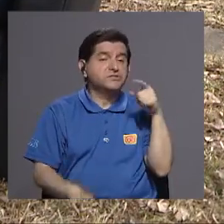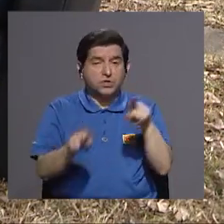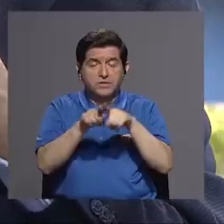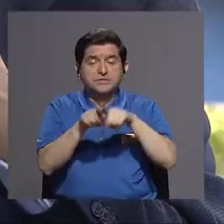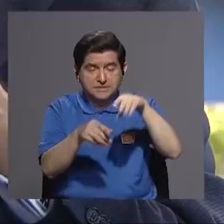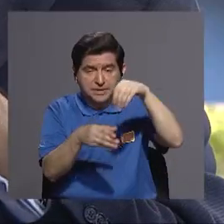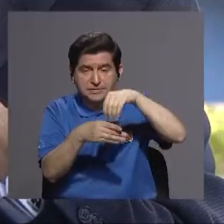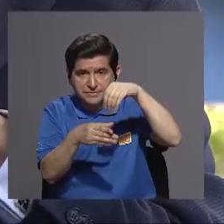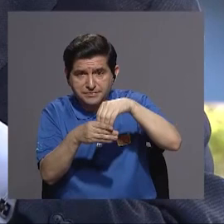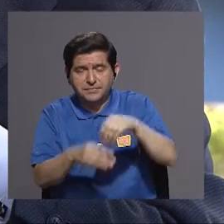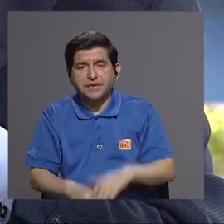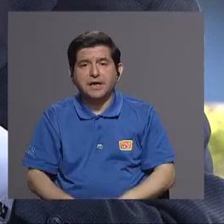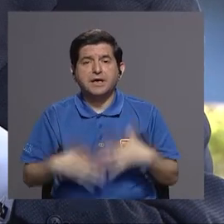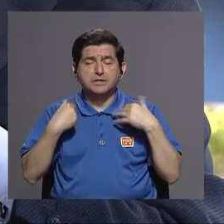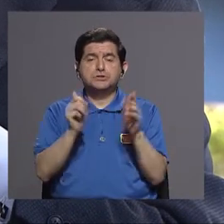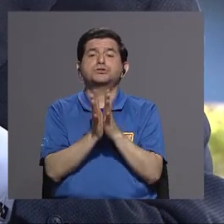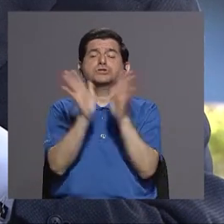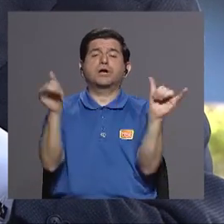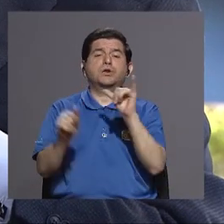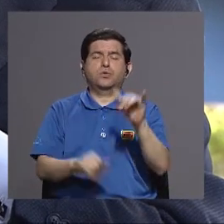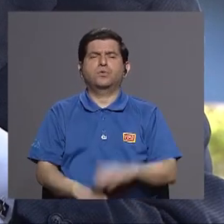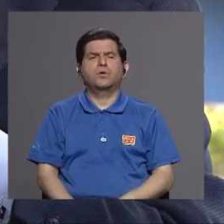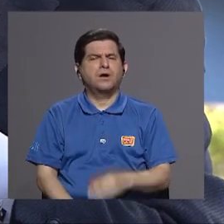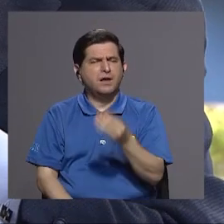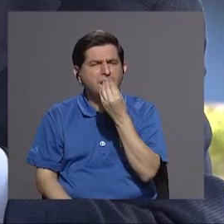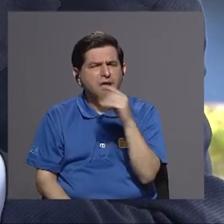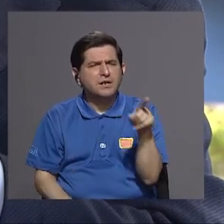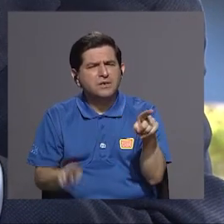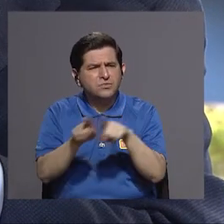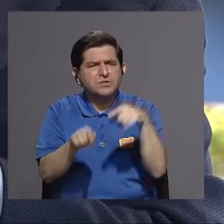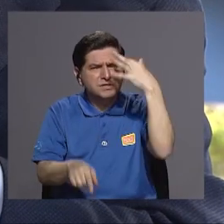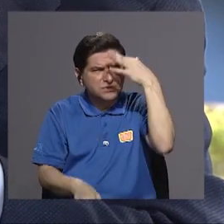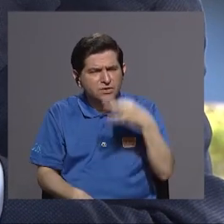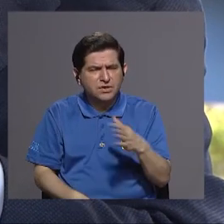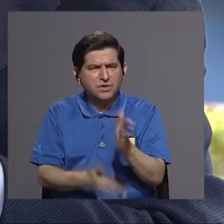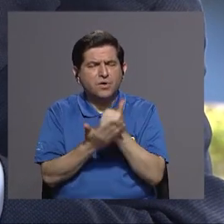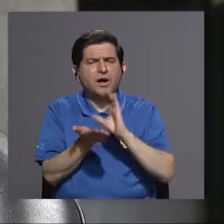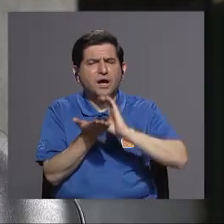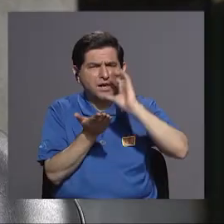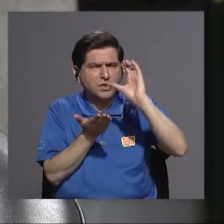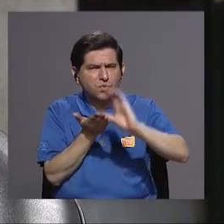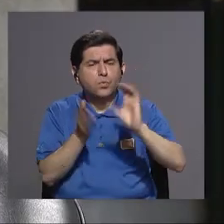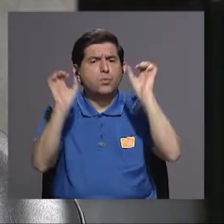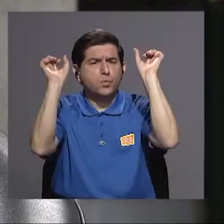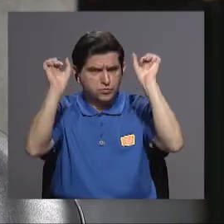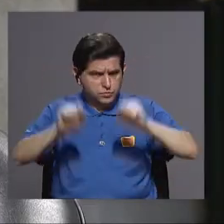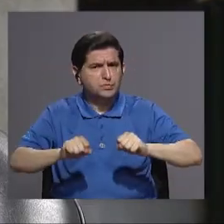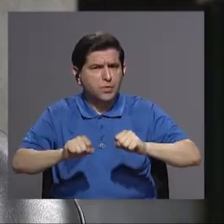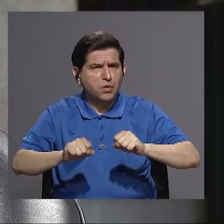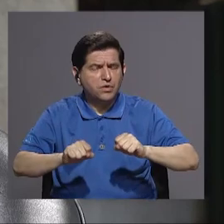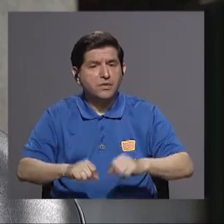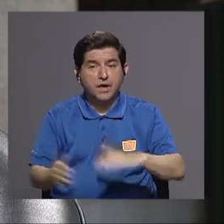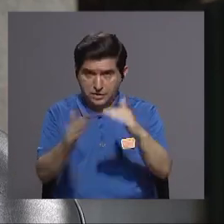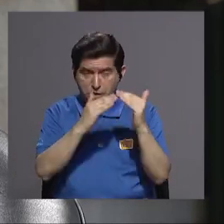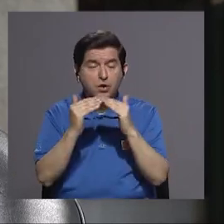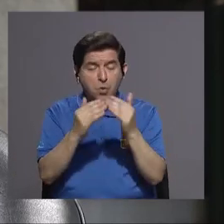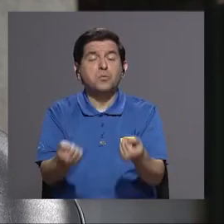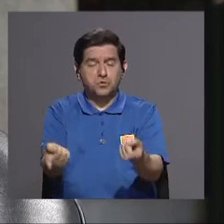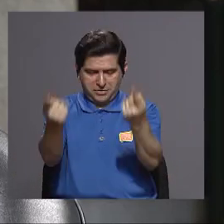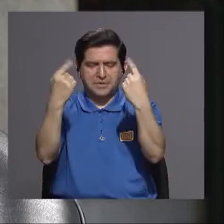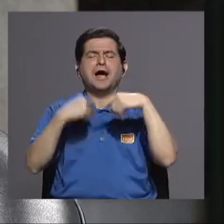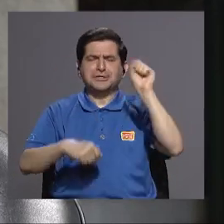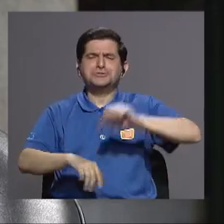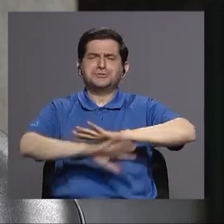aportes lo mismo salud pública y nutrición también entiendo que hay algunos cursos que si pueden la comunidad la comunidad